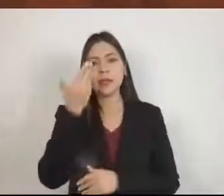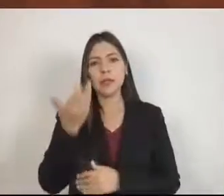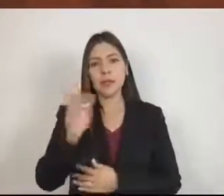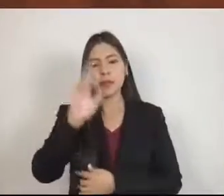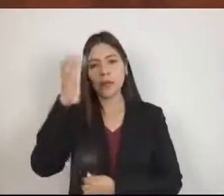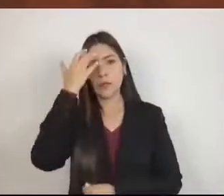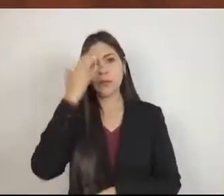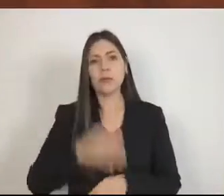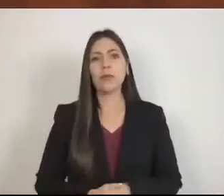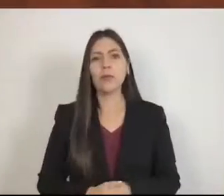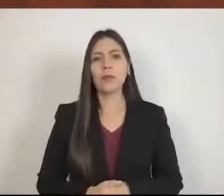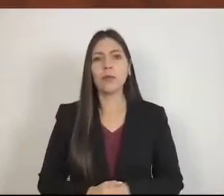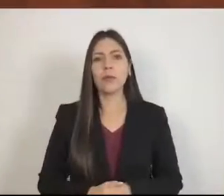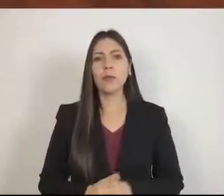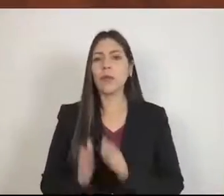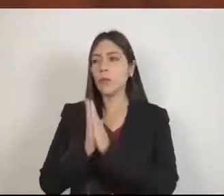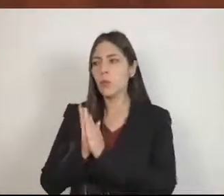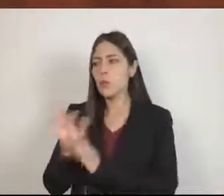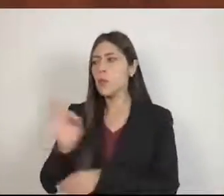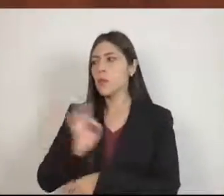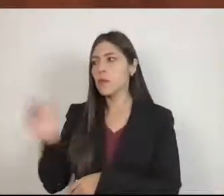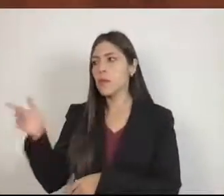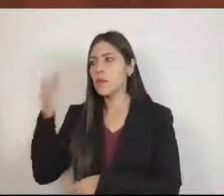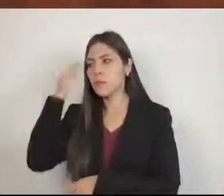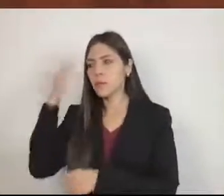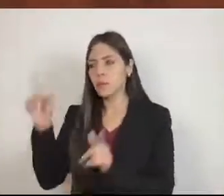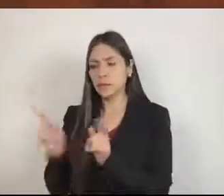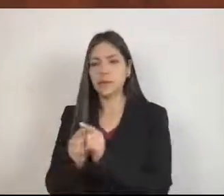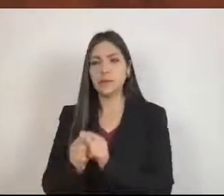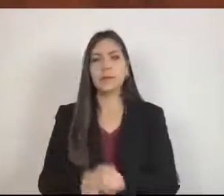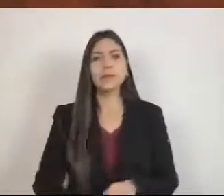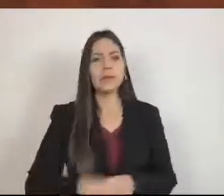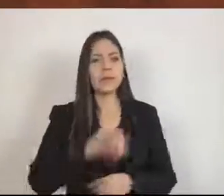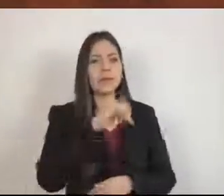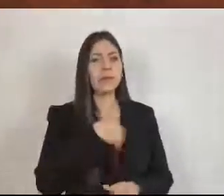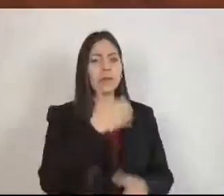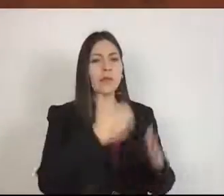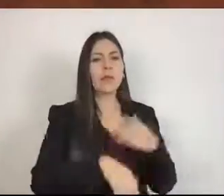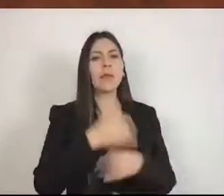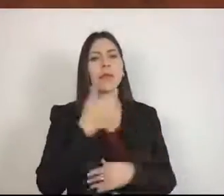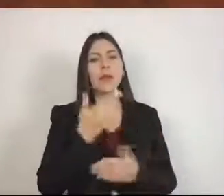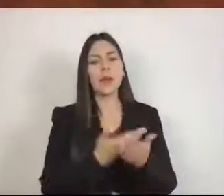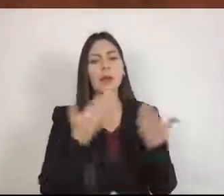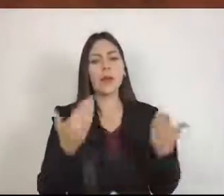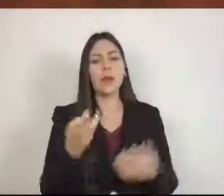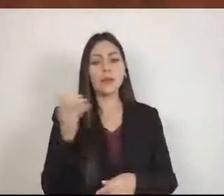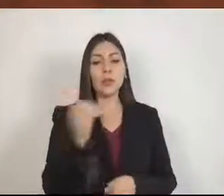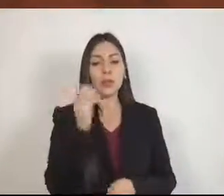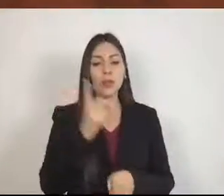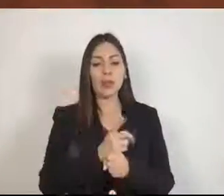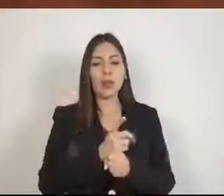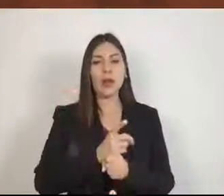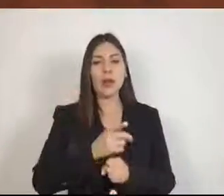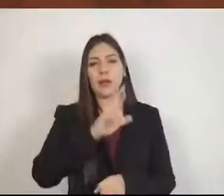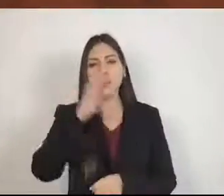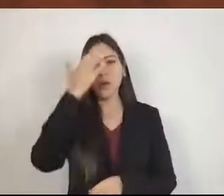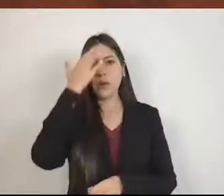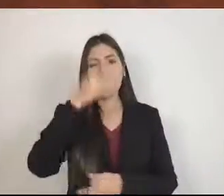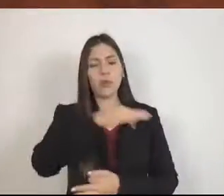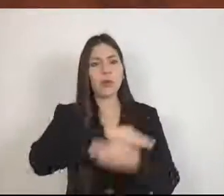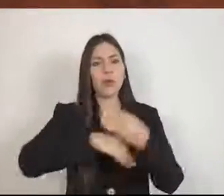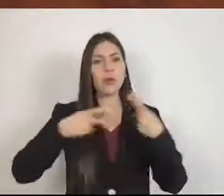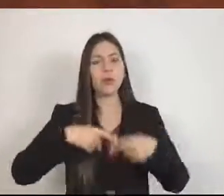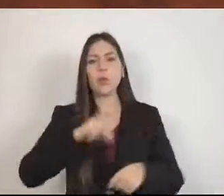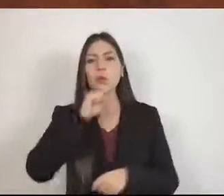diputado, podamos ir concluyendo. Sí, reconocer, termino, reconocer la oportunidad de que somos buenos floricultores,